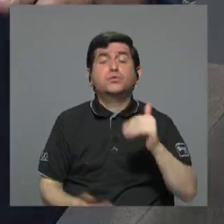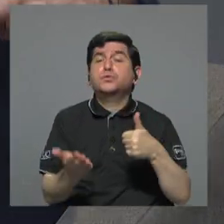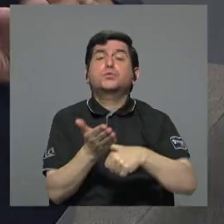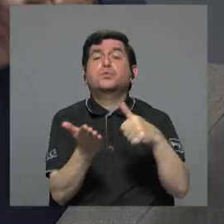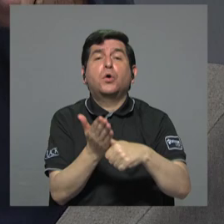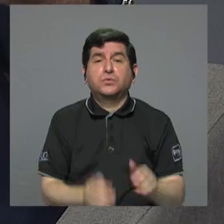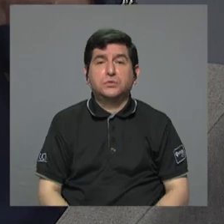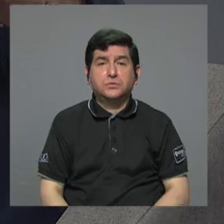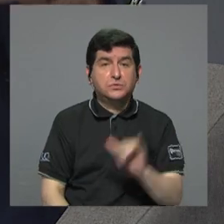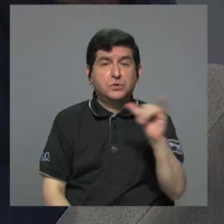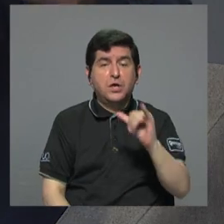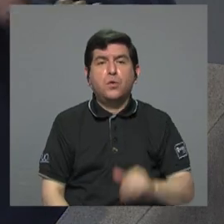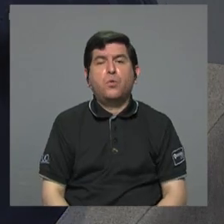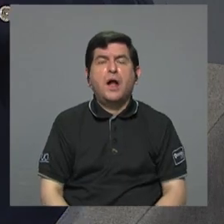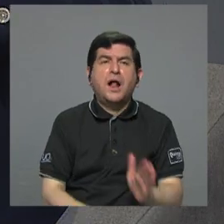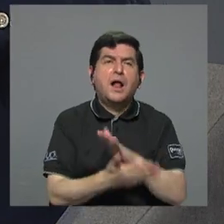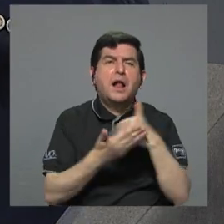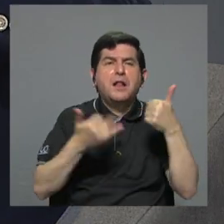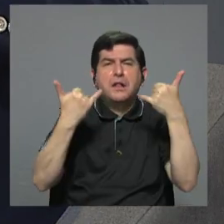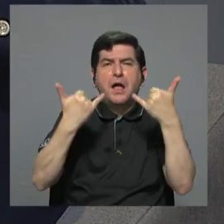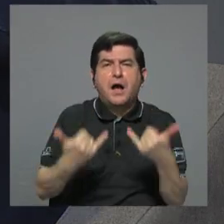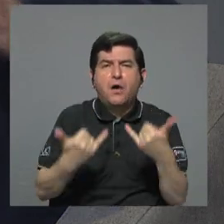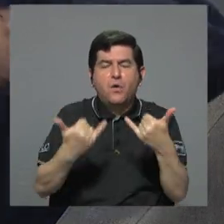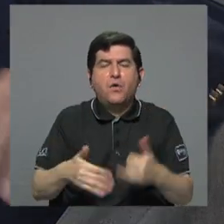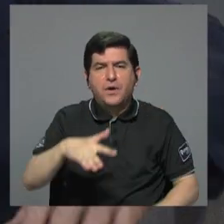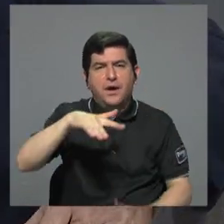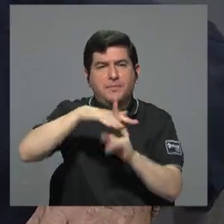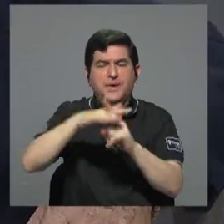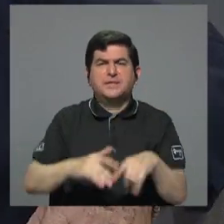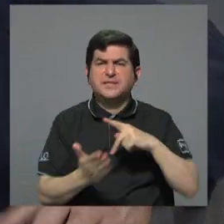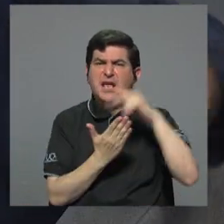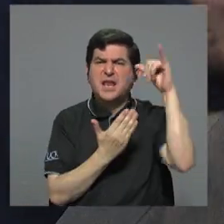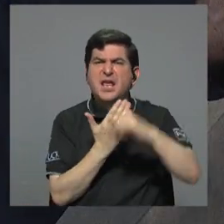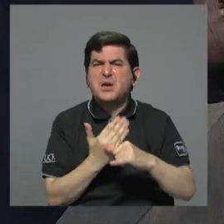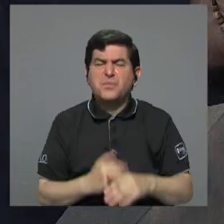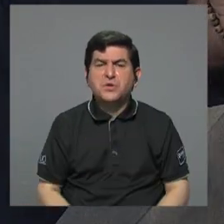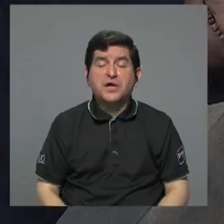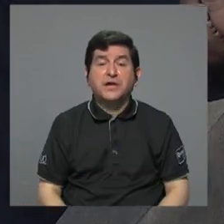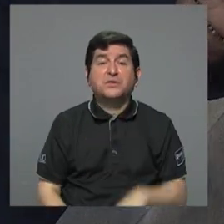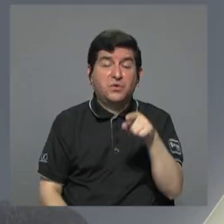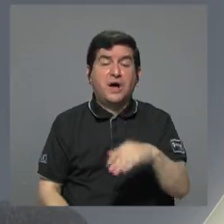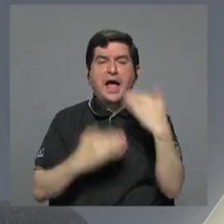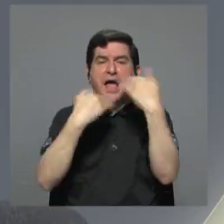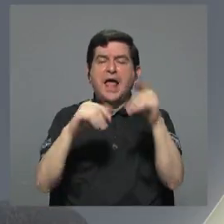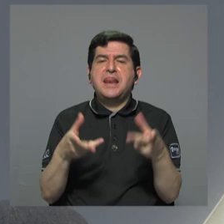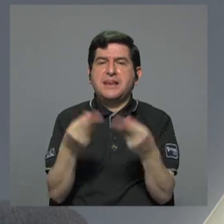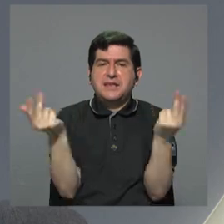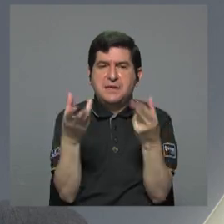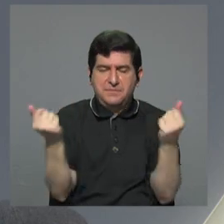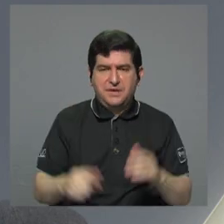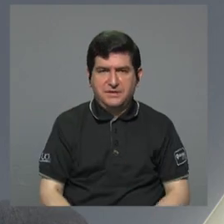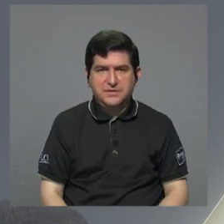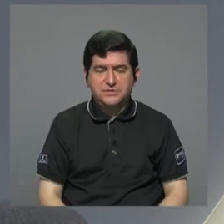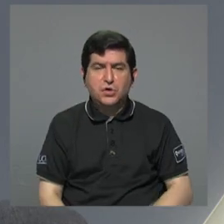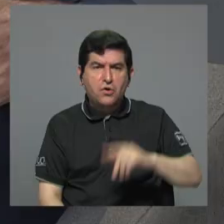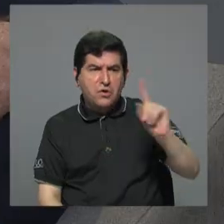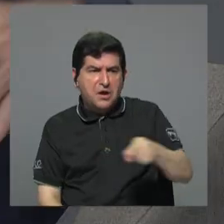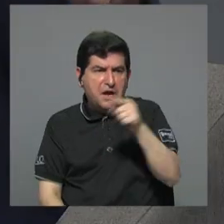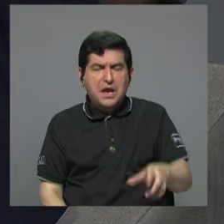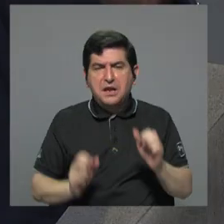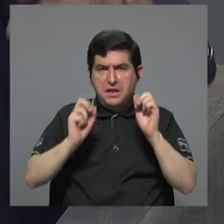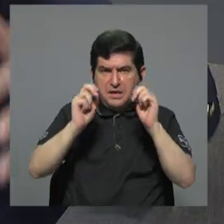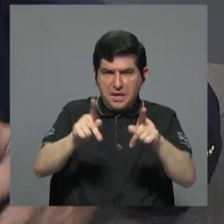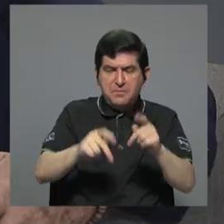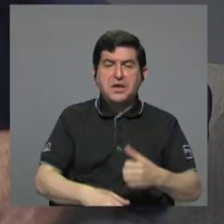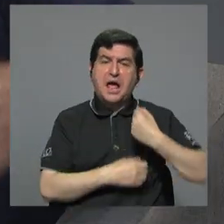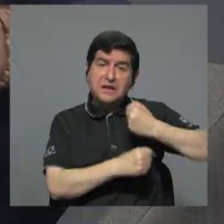Y también de unos que ahora aparecen que son... ¿Cuáles proyectos han sido los que se han venido? La regla fiscal, quitarle las posibilidades de